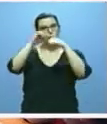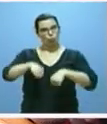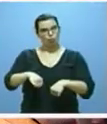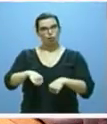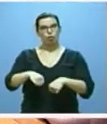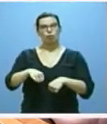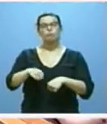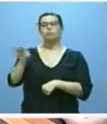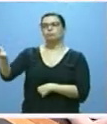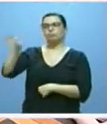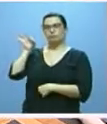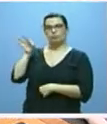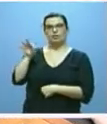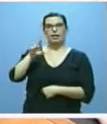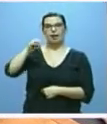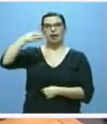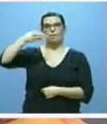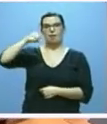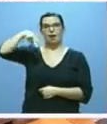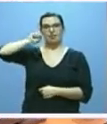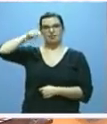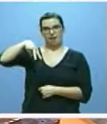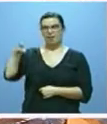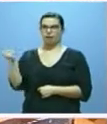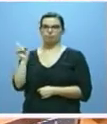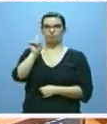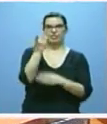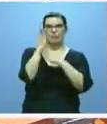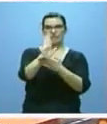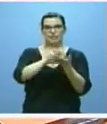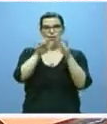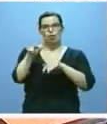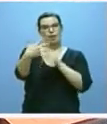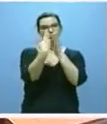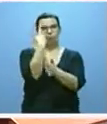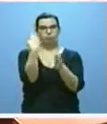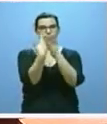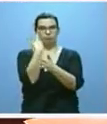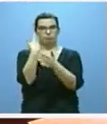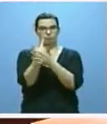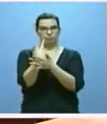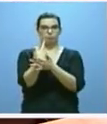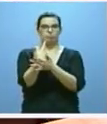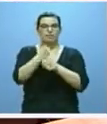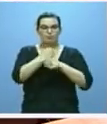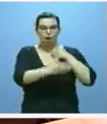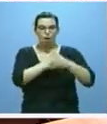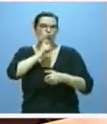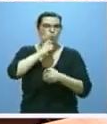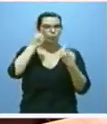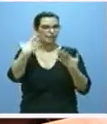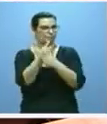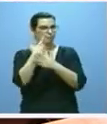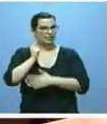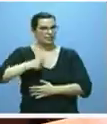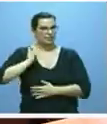representar a don Jaime Rabanal, quien nos viene informando del desarrollo de los trabajos a través del grupo de apoyo creado al efecto. Está previsto